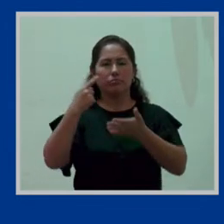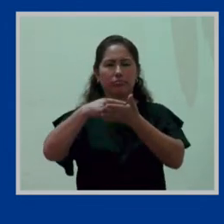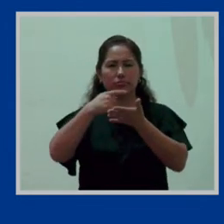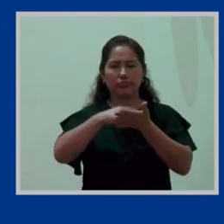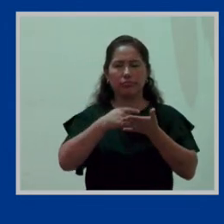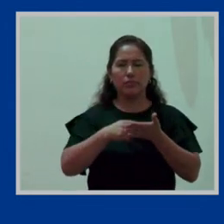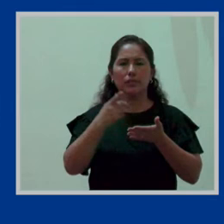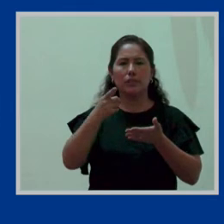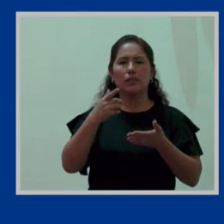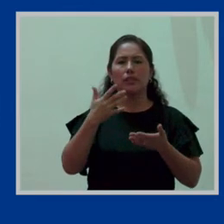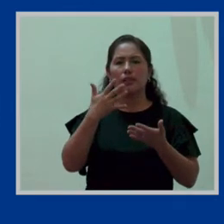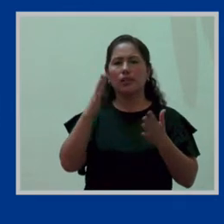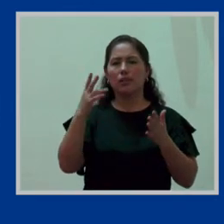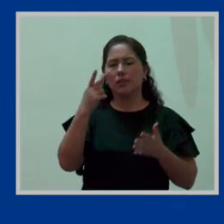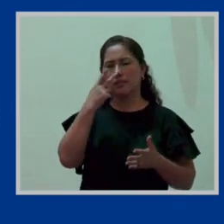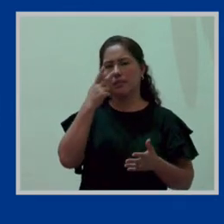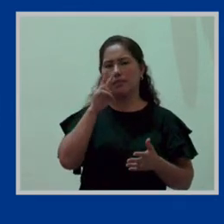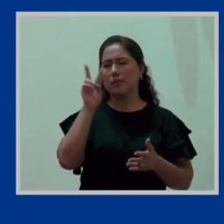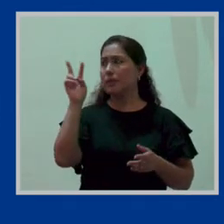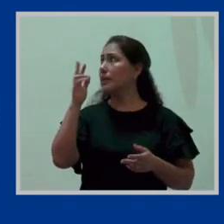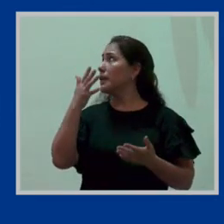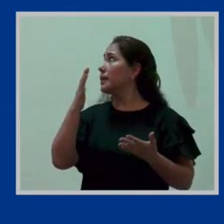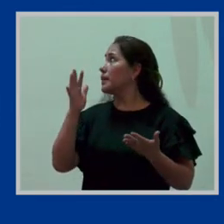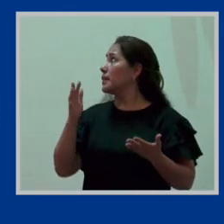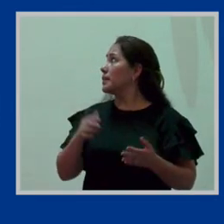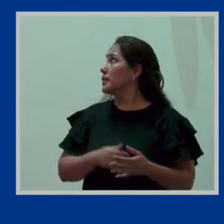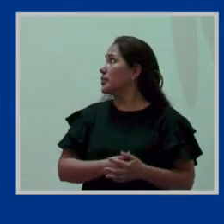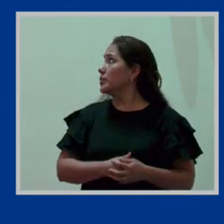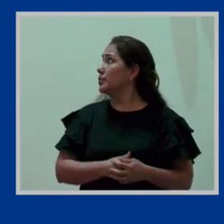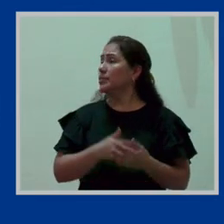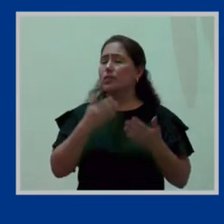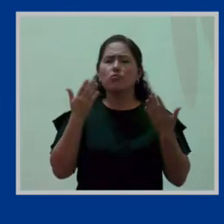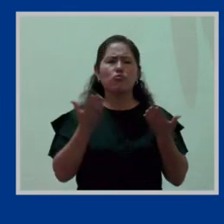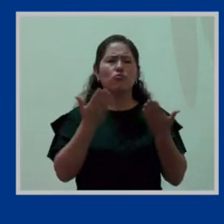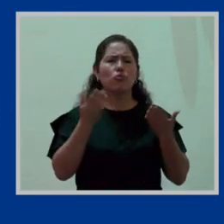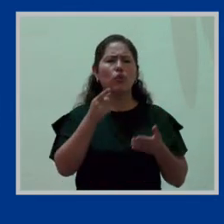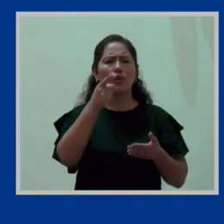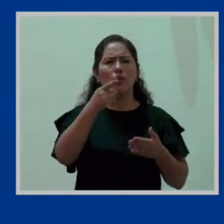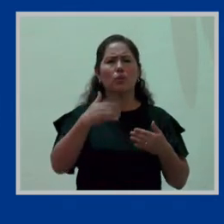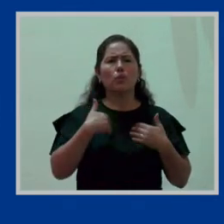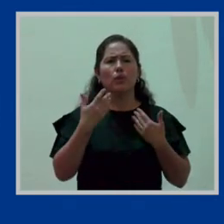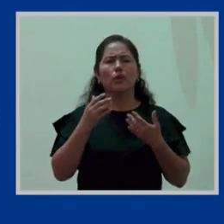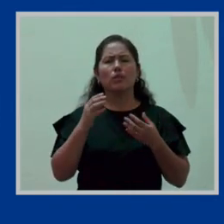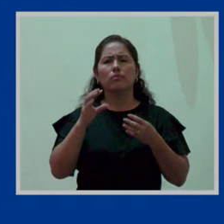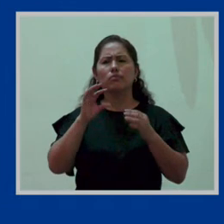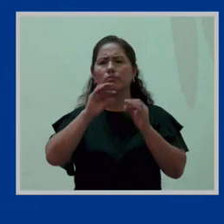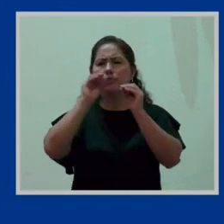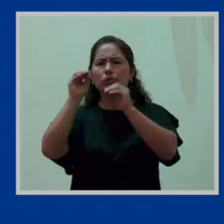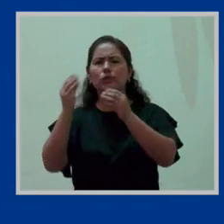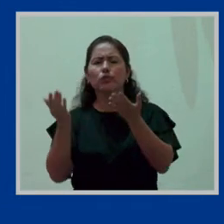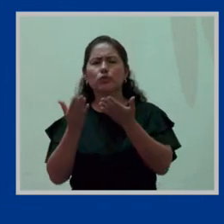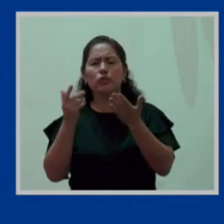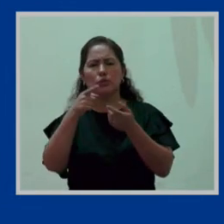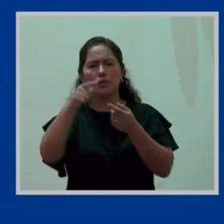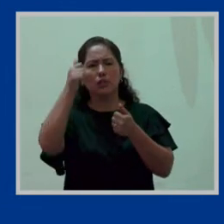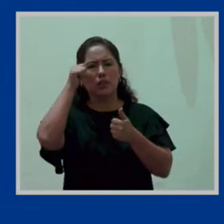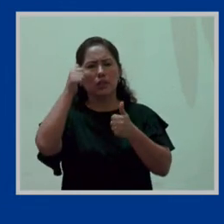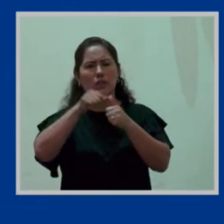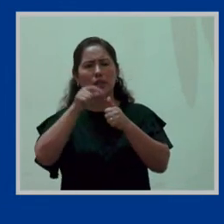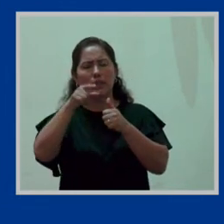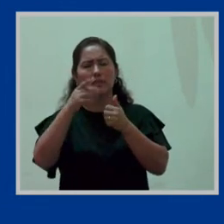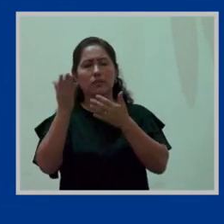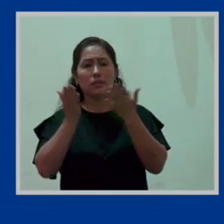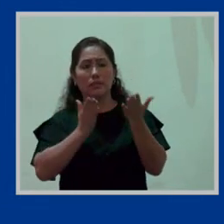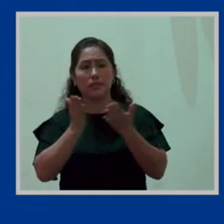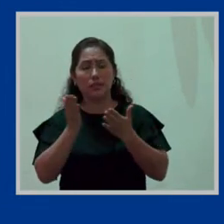es la ubicación, ¿no? ¿Dónde debe ser ubicado el servicio? Y ustedes recordarán que este servicio